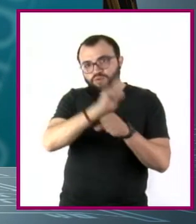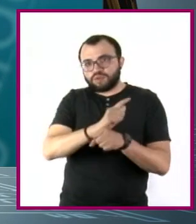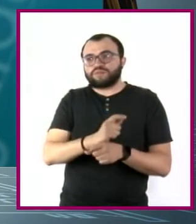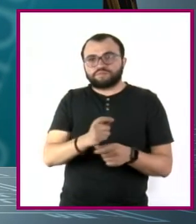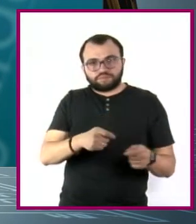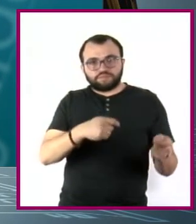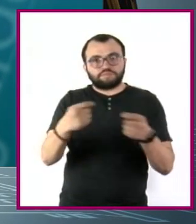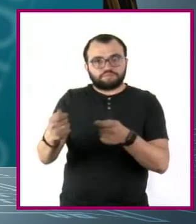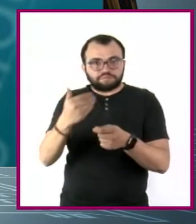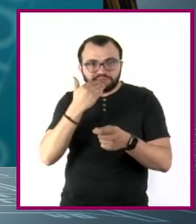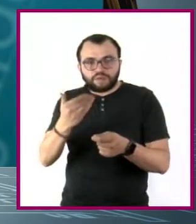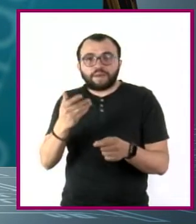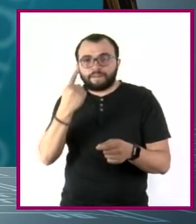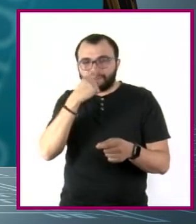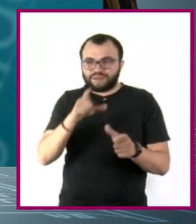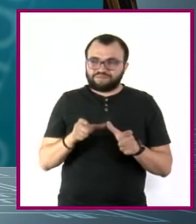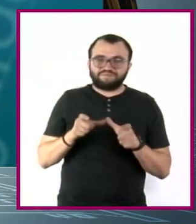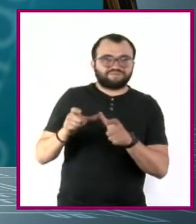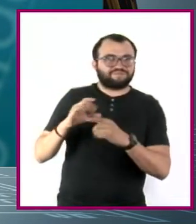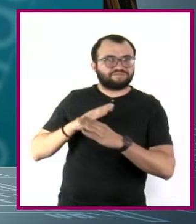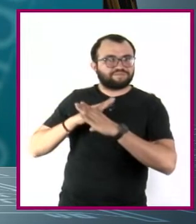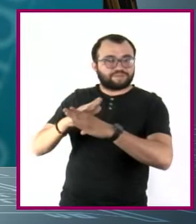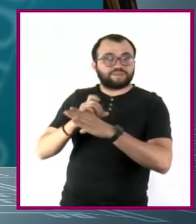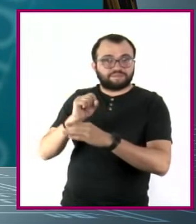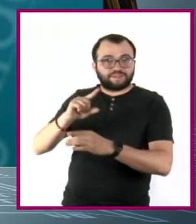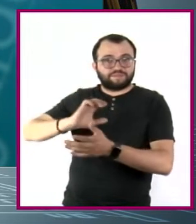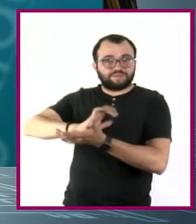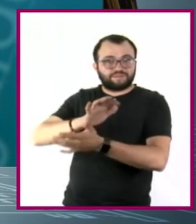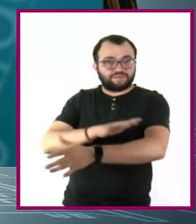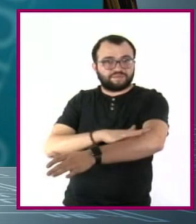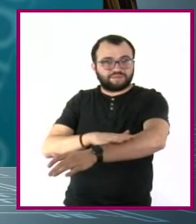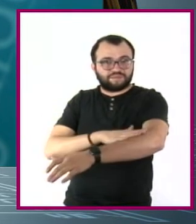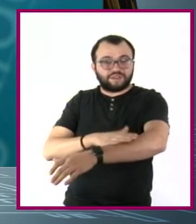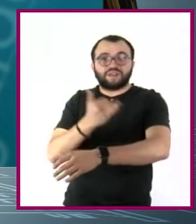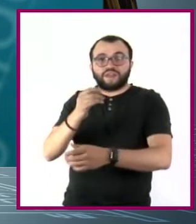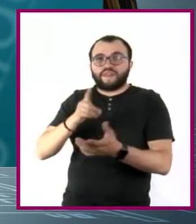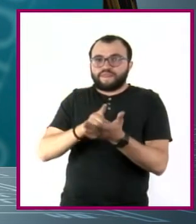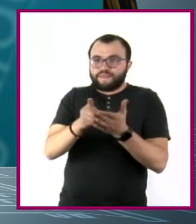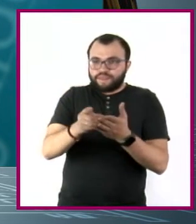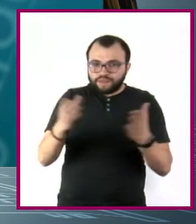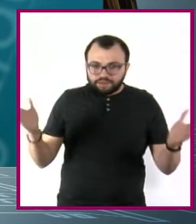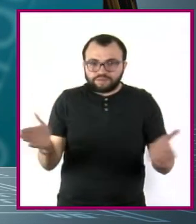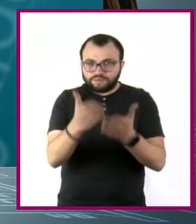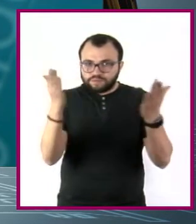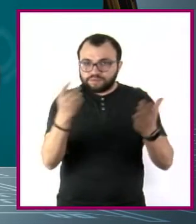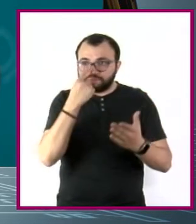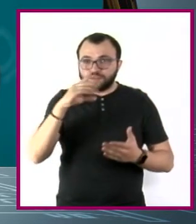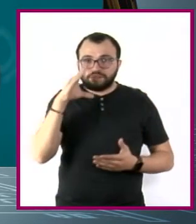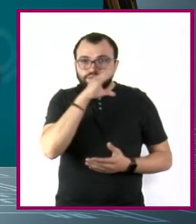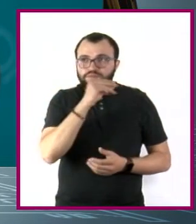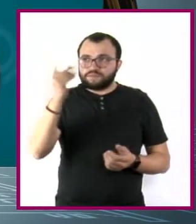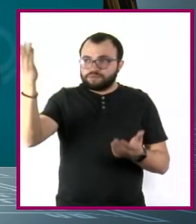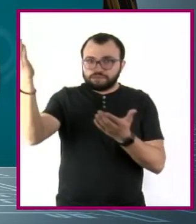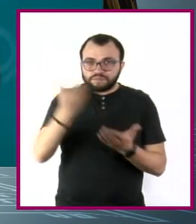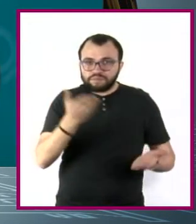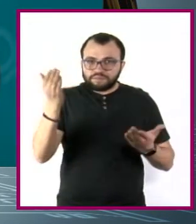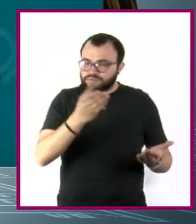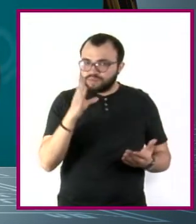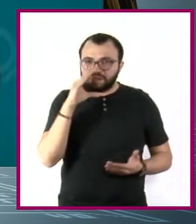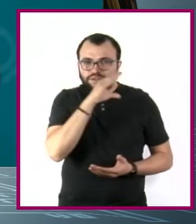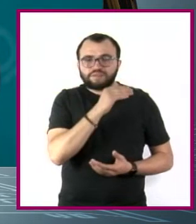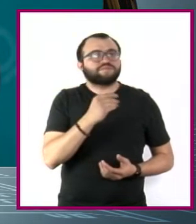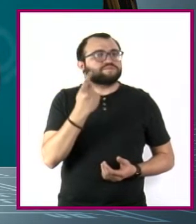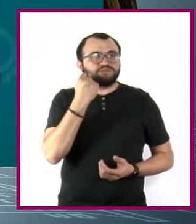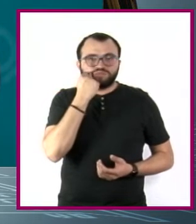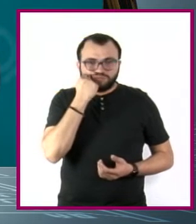pertinentes y que eviten el racismo y promuevan la igualdad y los derechos de todas las personas afrodescendientes. Las cifras correspondientes